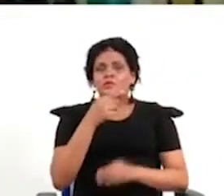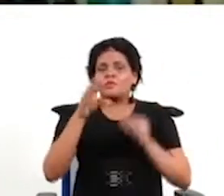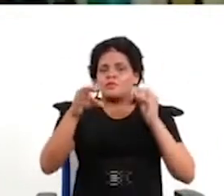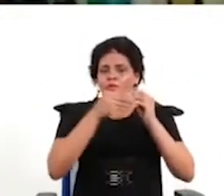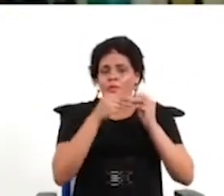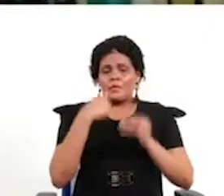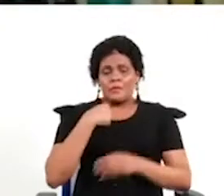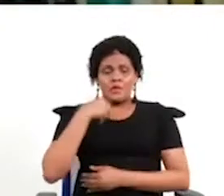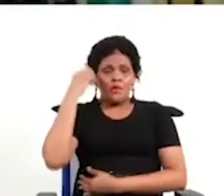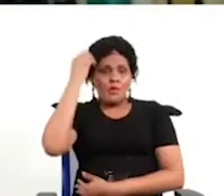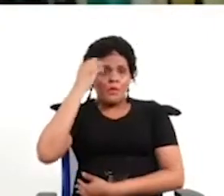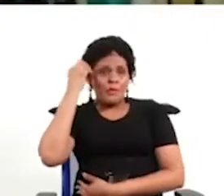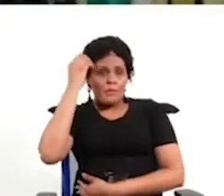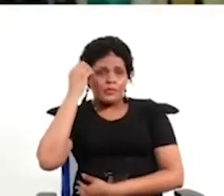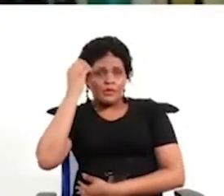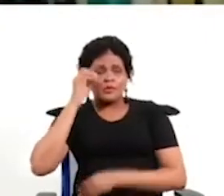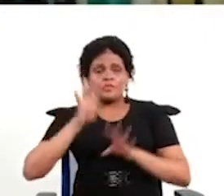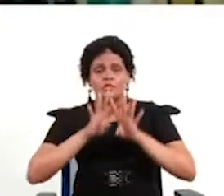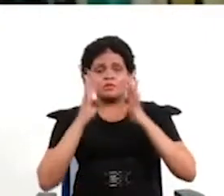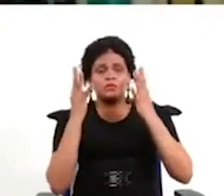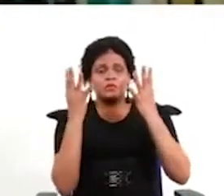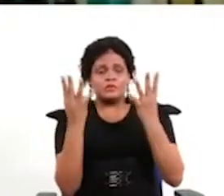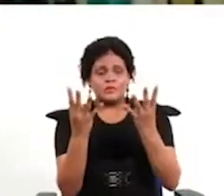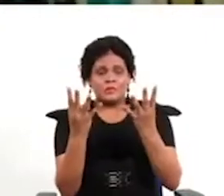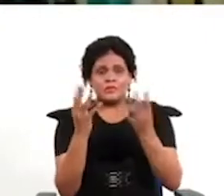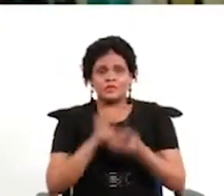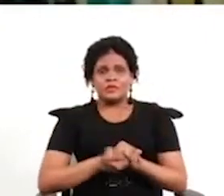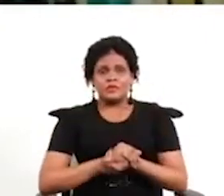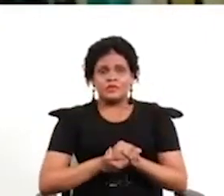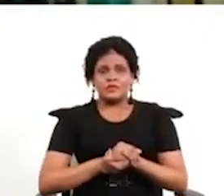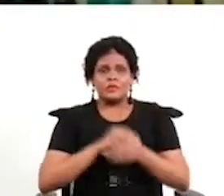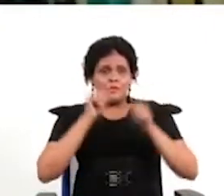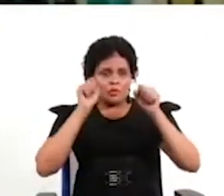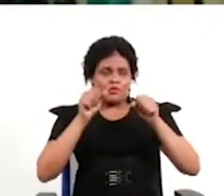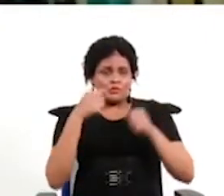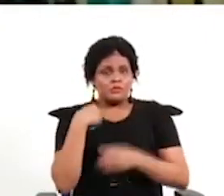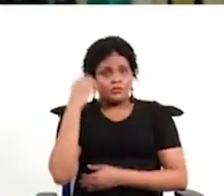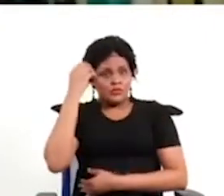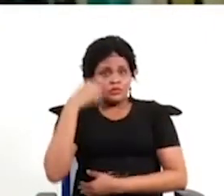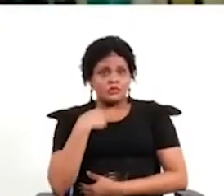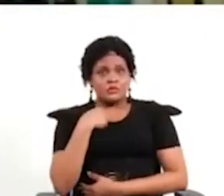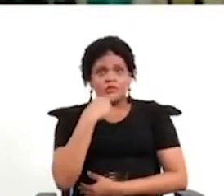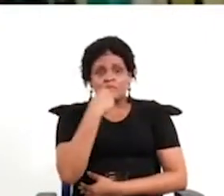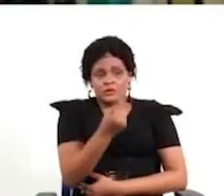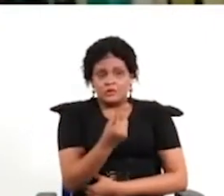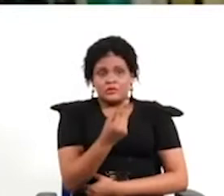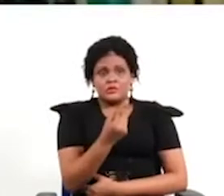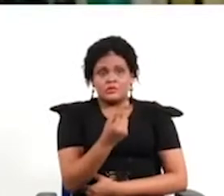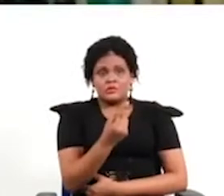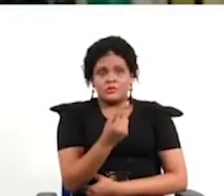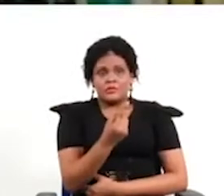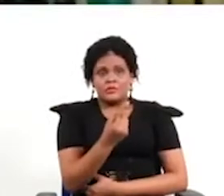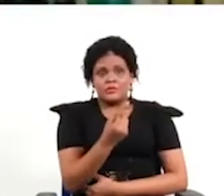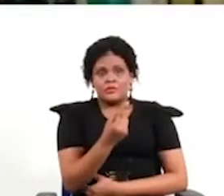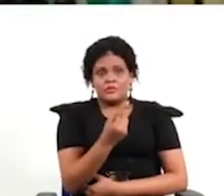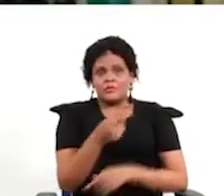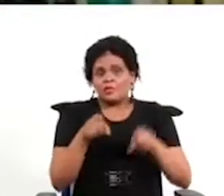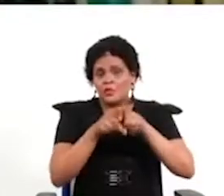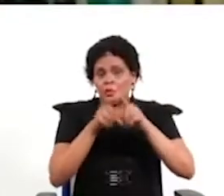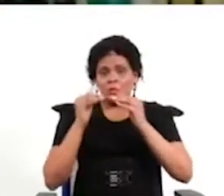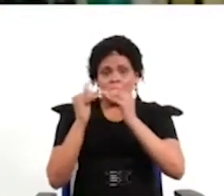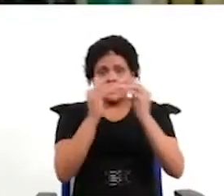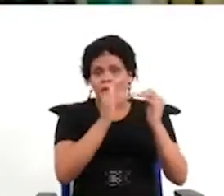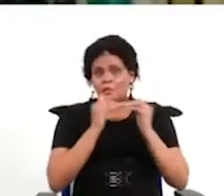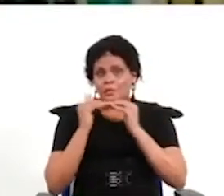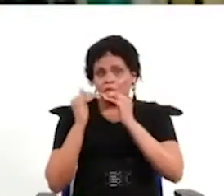en mi opinión por ejemplo una asamblea sorteada que por eso me refiero de vuelta realmente a un sorteo contemplando que haya igualdad entre